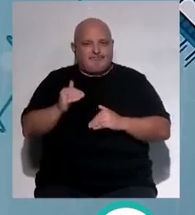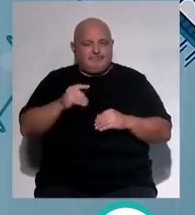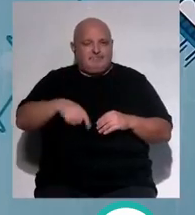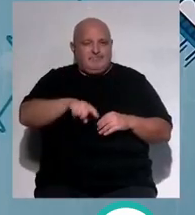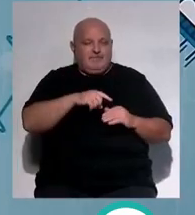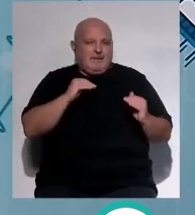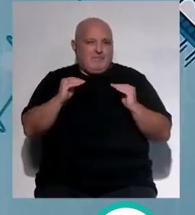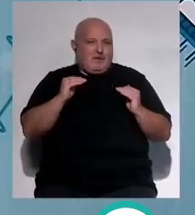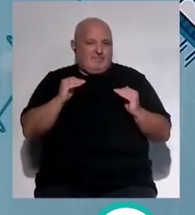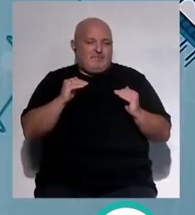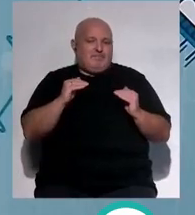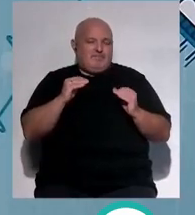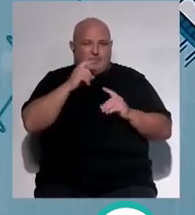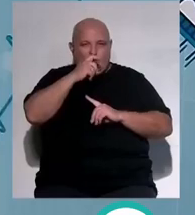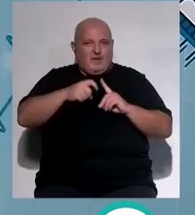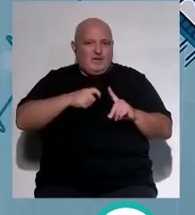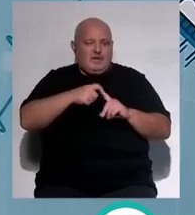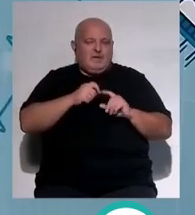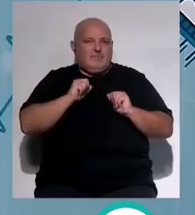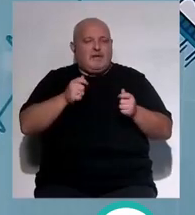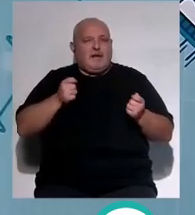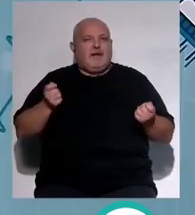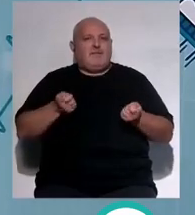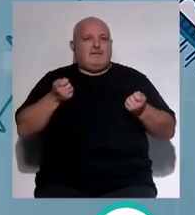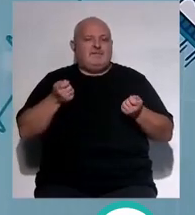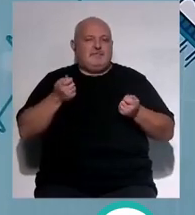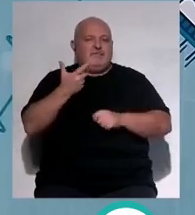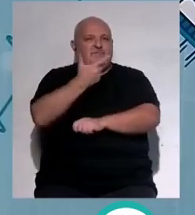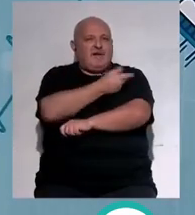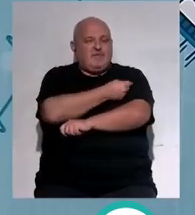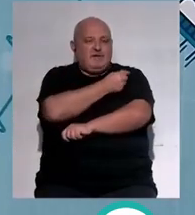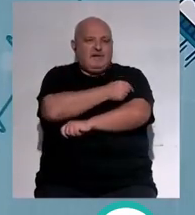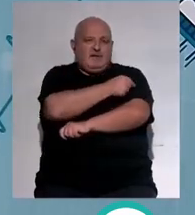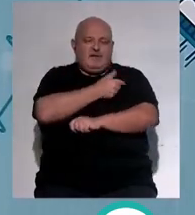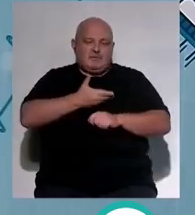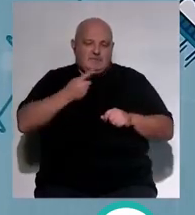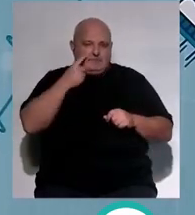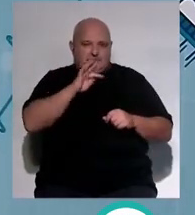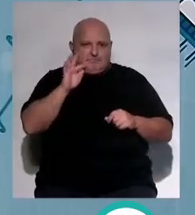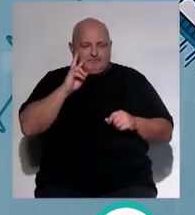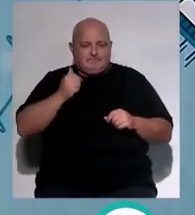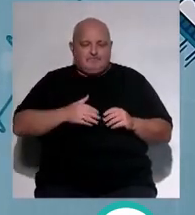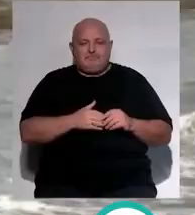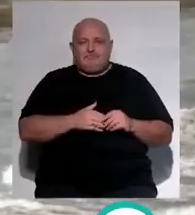En esta época, cada año se inician campañas de vacunación que son esenciales. Lo vemos.